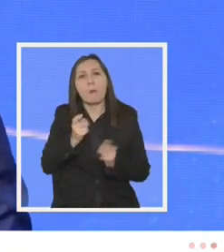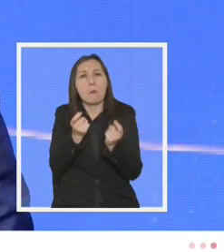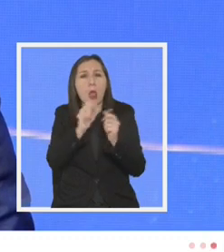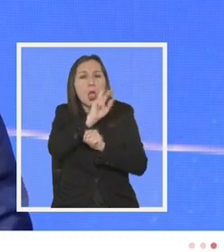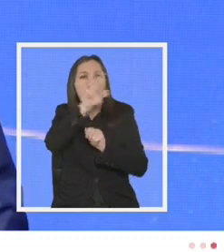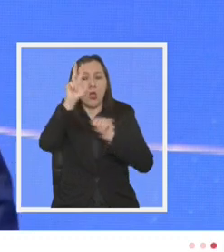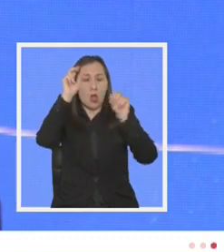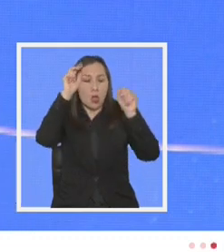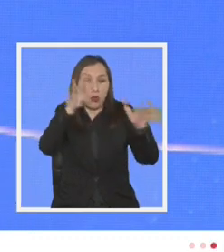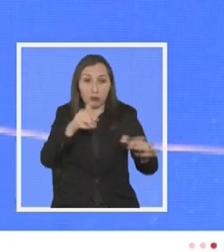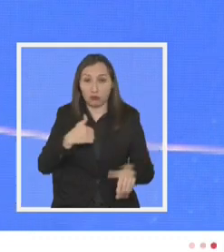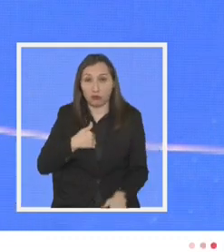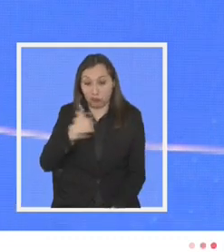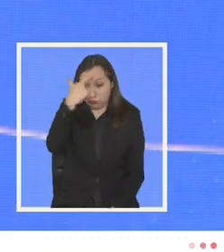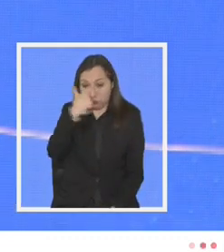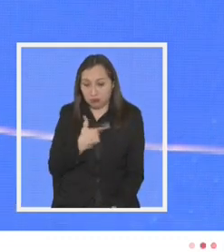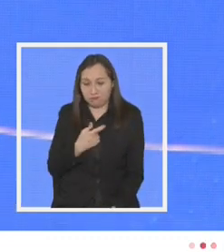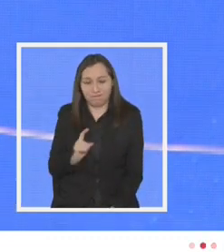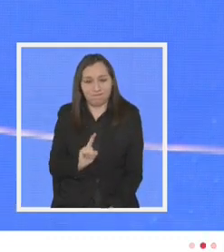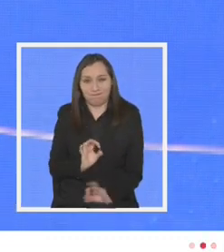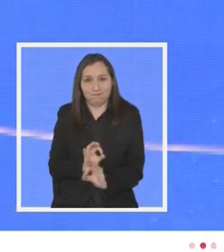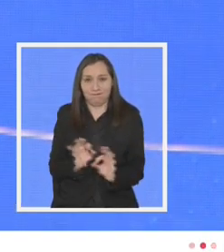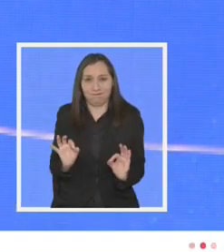y yo no soy ninguno de ellos.